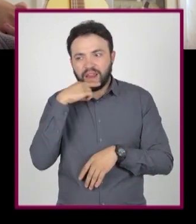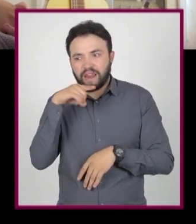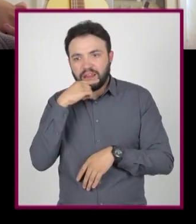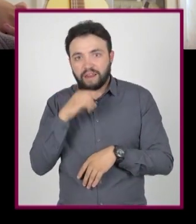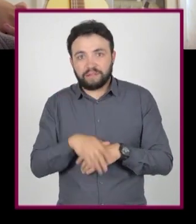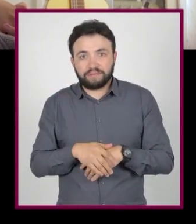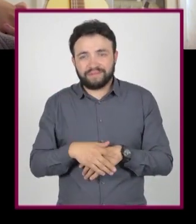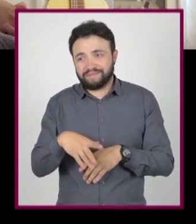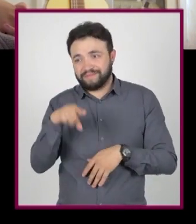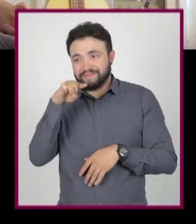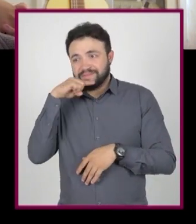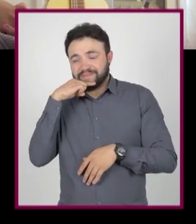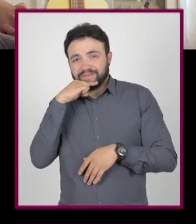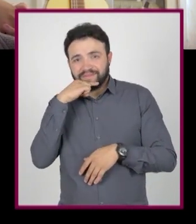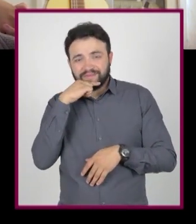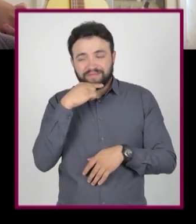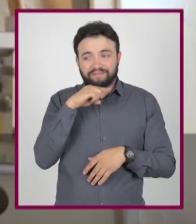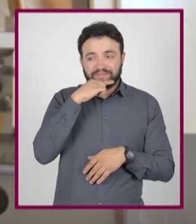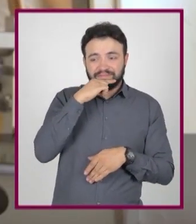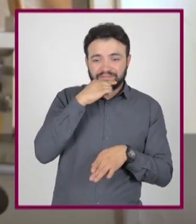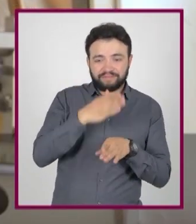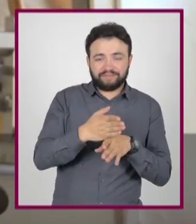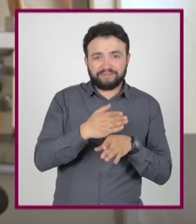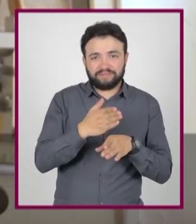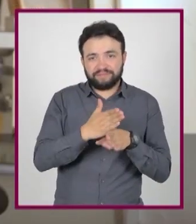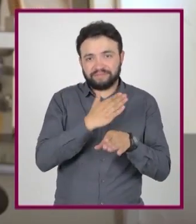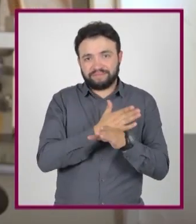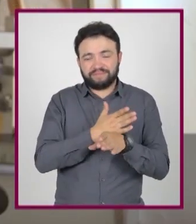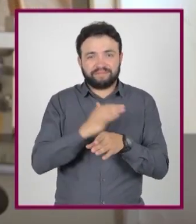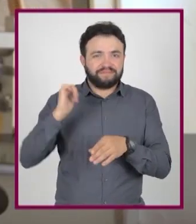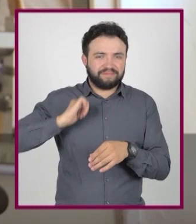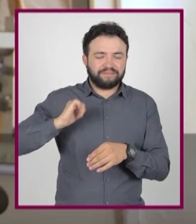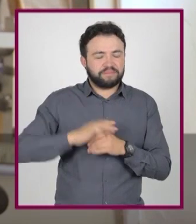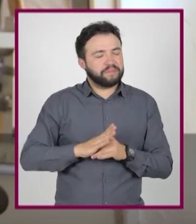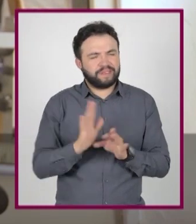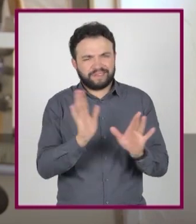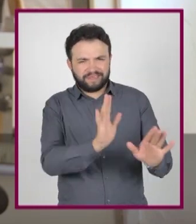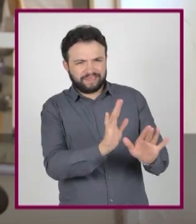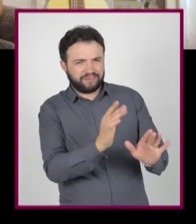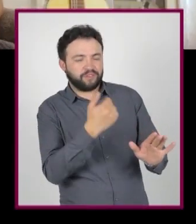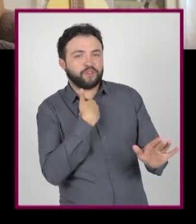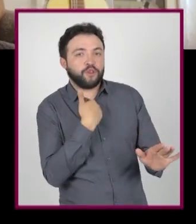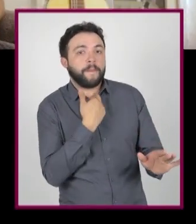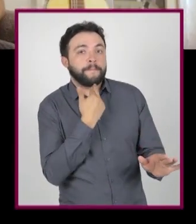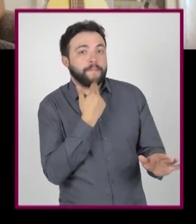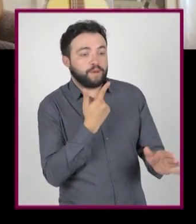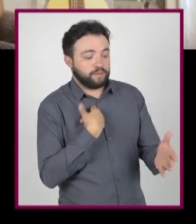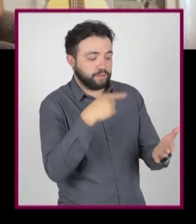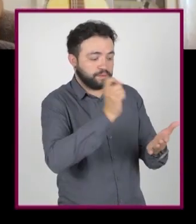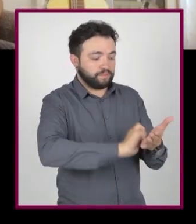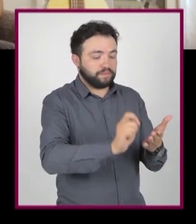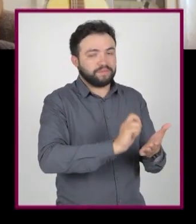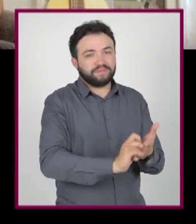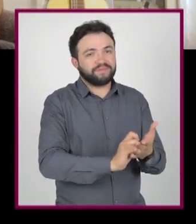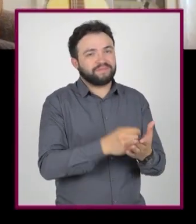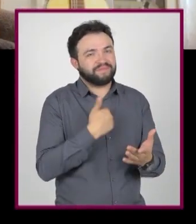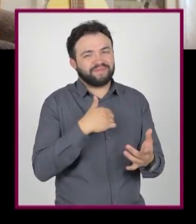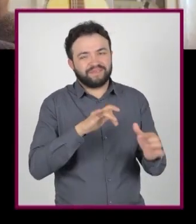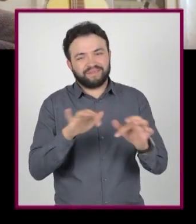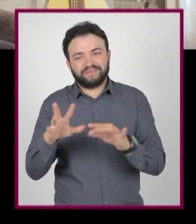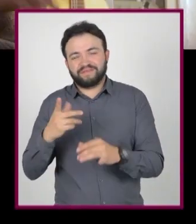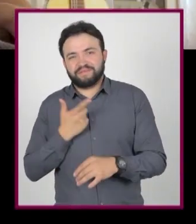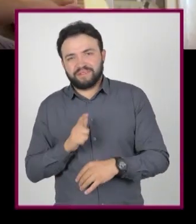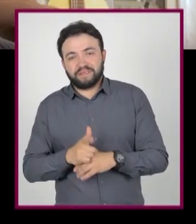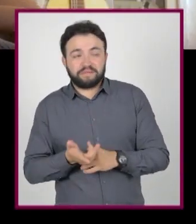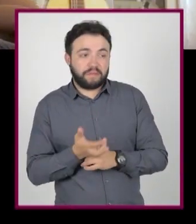¿Lápiz? Lápiz. Desde el nombre es gracioso. Claro que no. Yo prefiero mil veces escribir a mano que en laptop. De